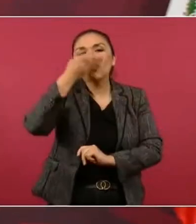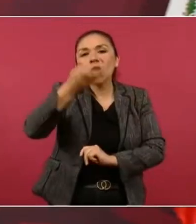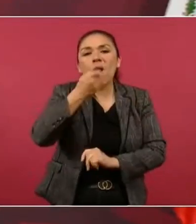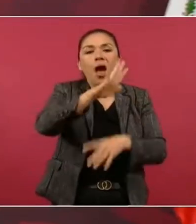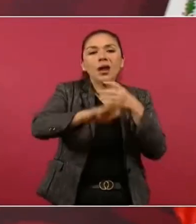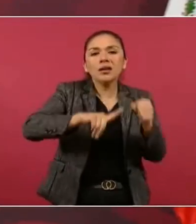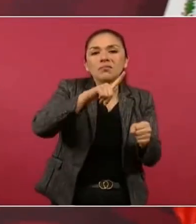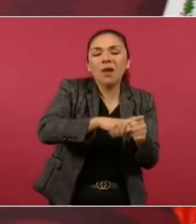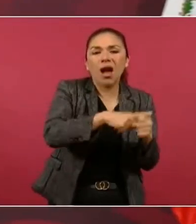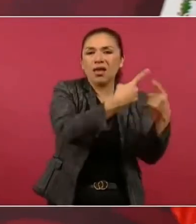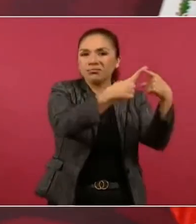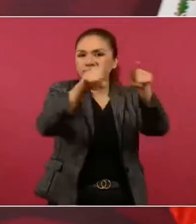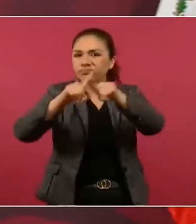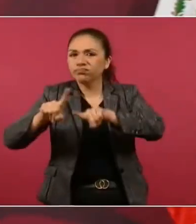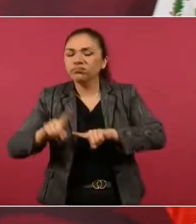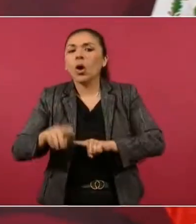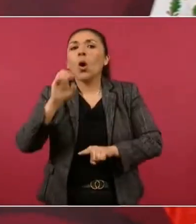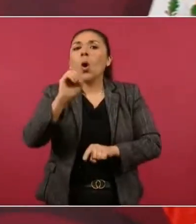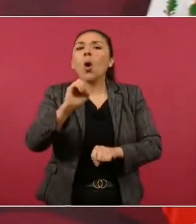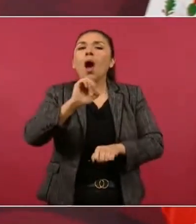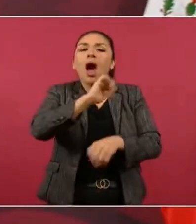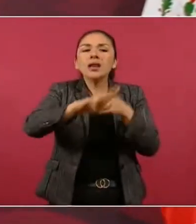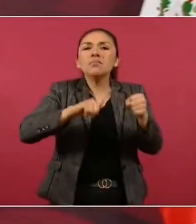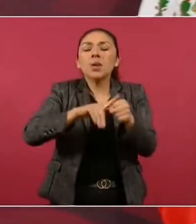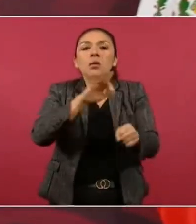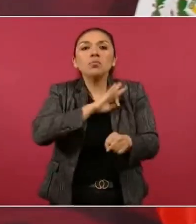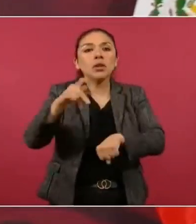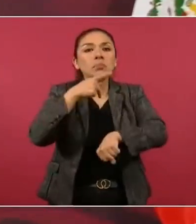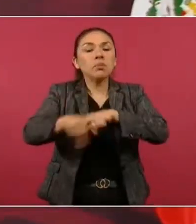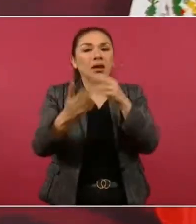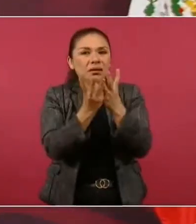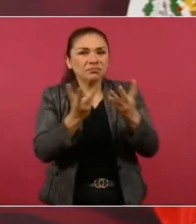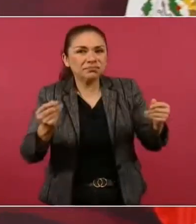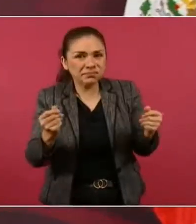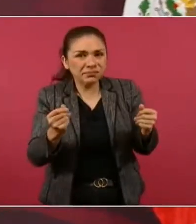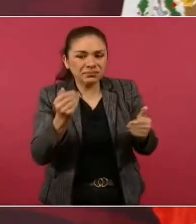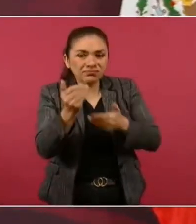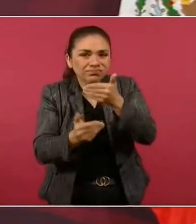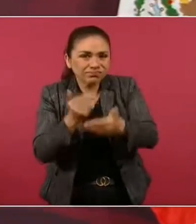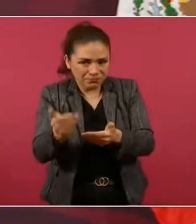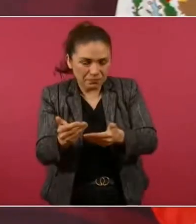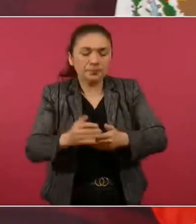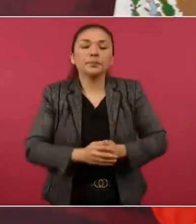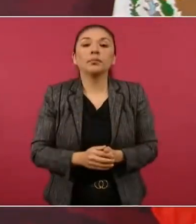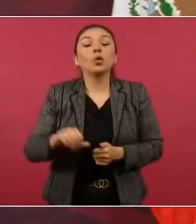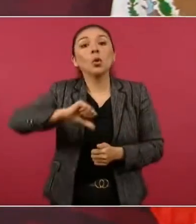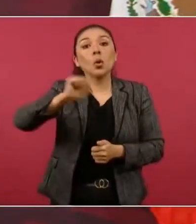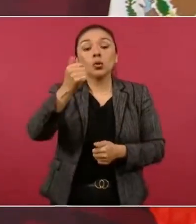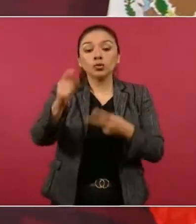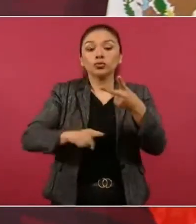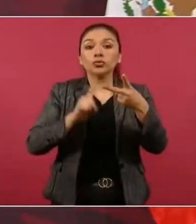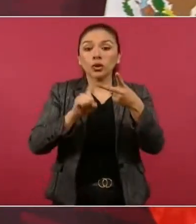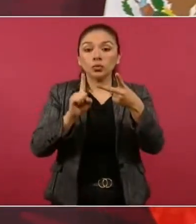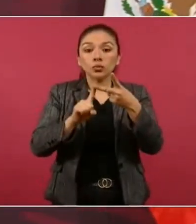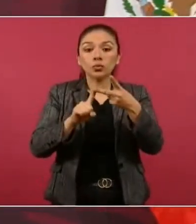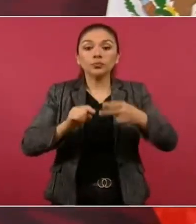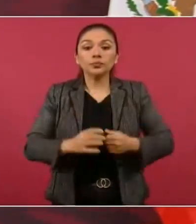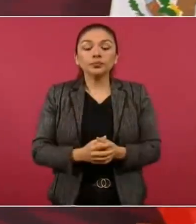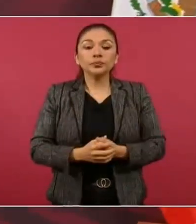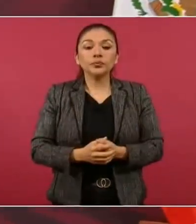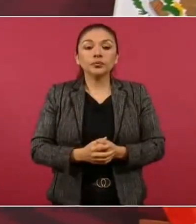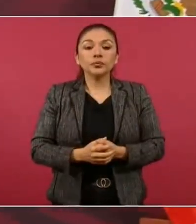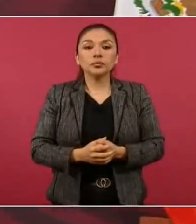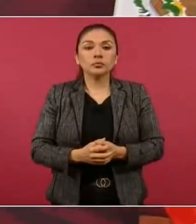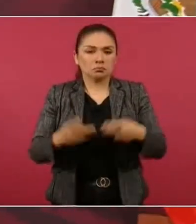especies, incluso en vías de extinción. Lo segundo es que la